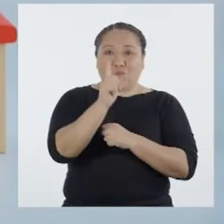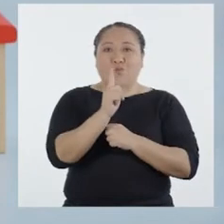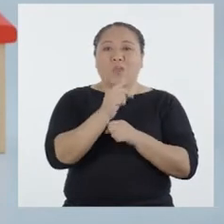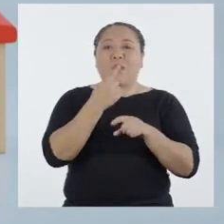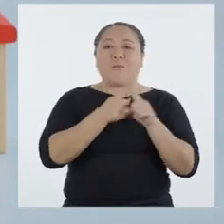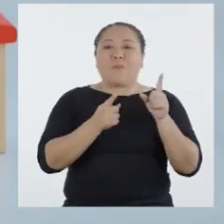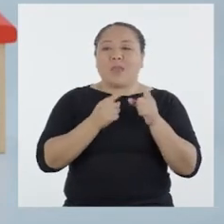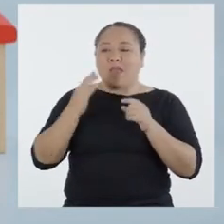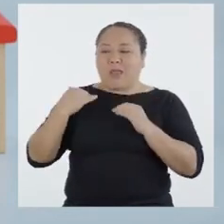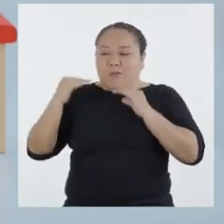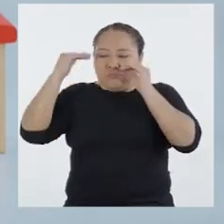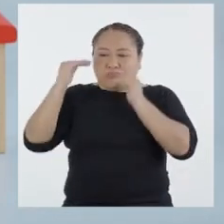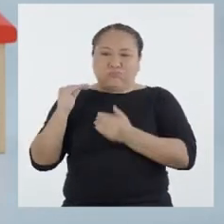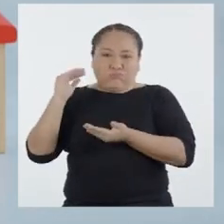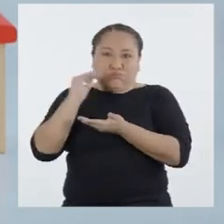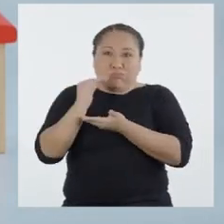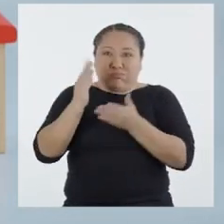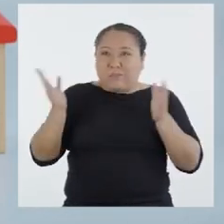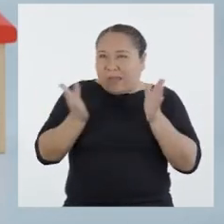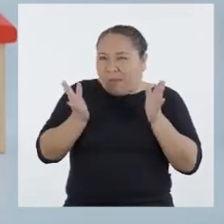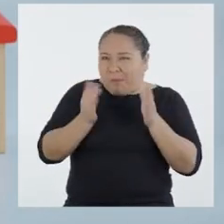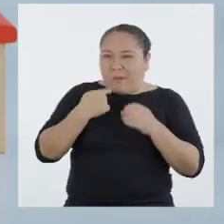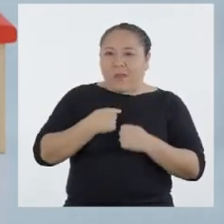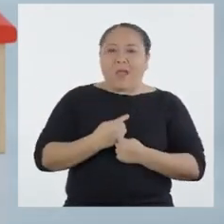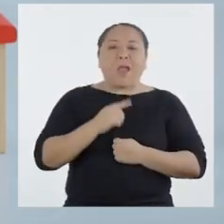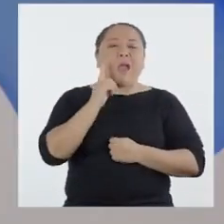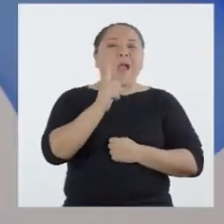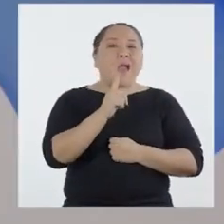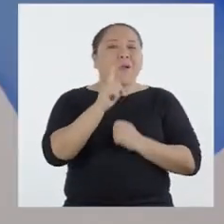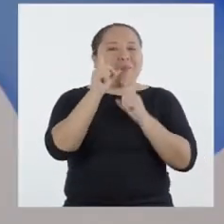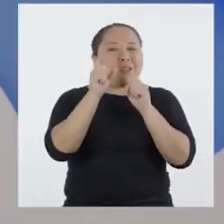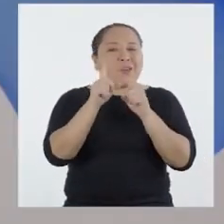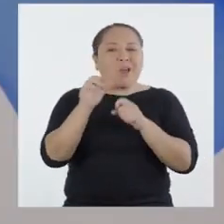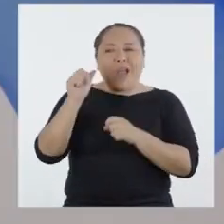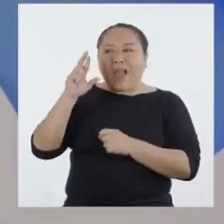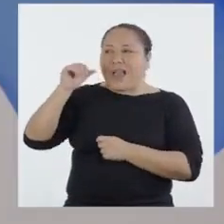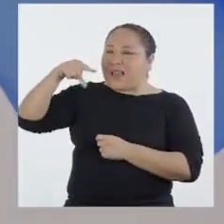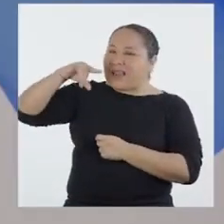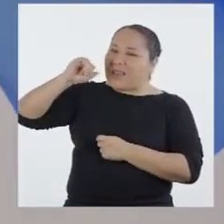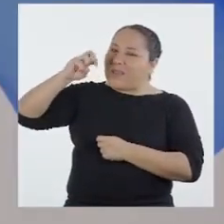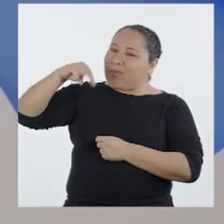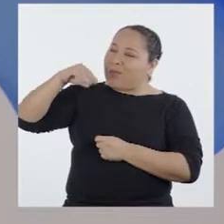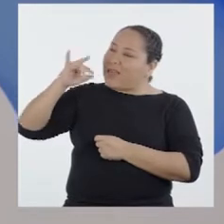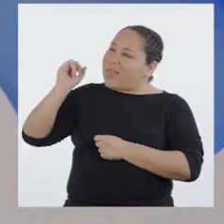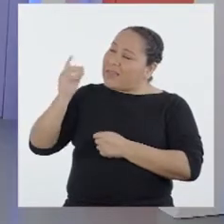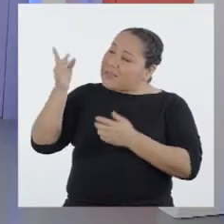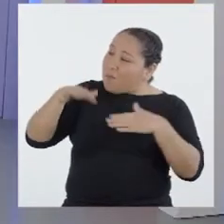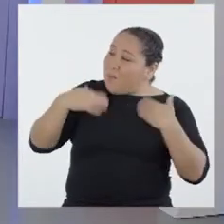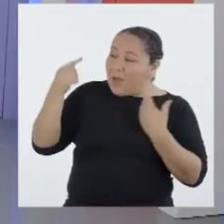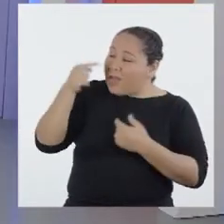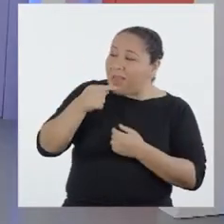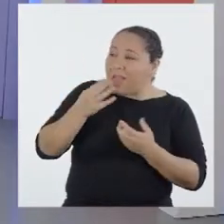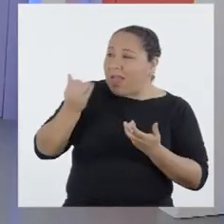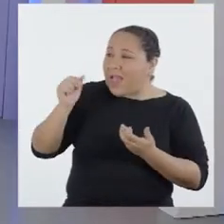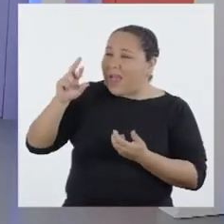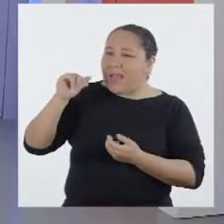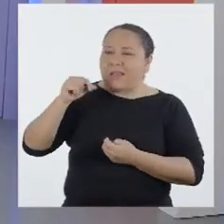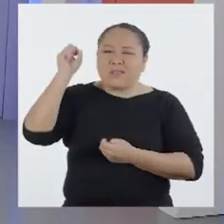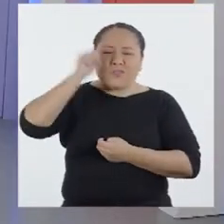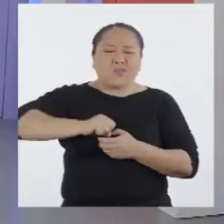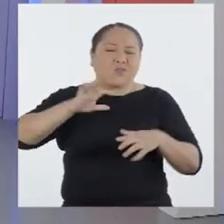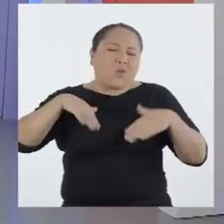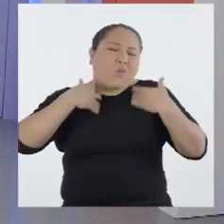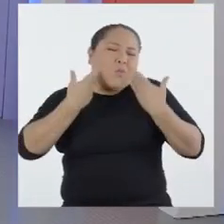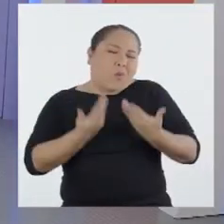hacer una, pero a nuestra escala? Más pequeña, pues. Consultémoslo con Arquímedes. ¿Es eso posible, Arqui?